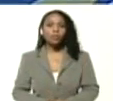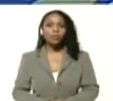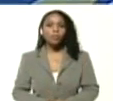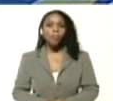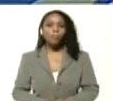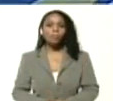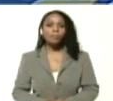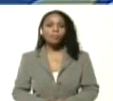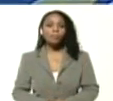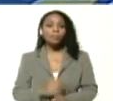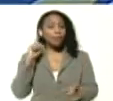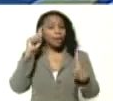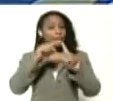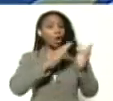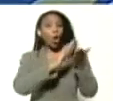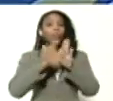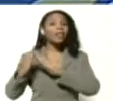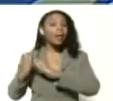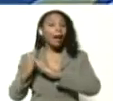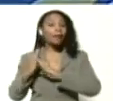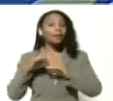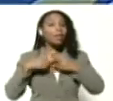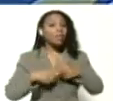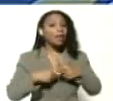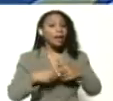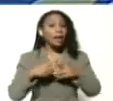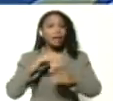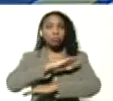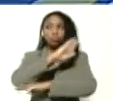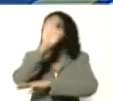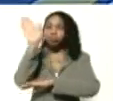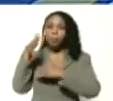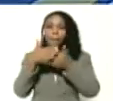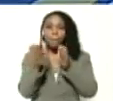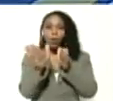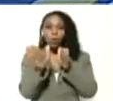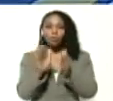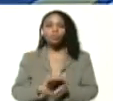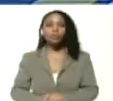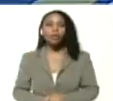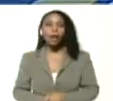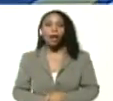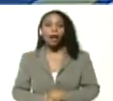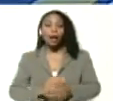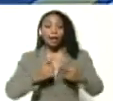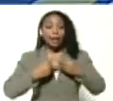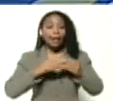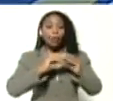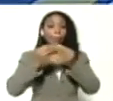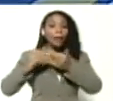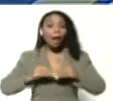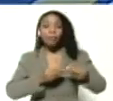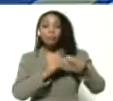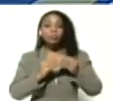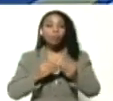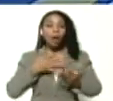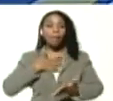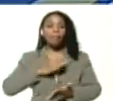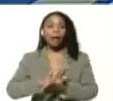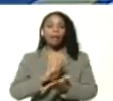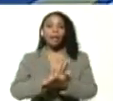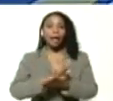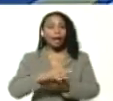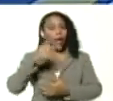Hacia una comunidad ayer a cielo abierto. Recuperando la armonía entre lo cognitivo